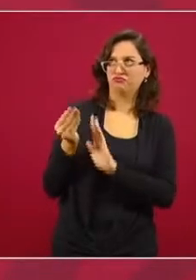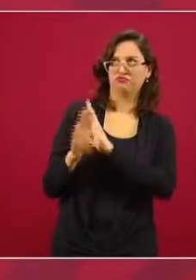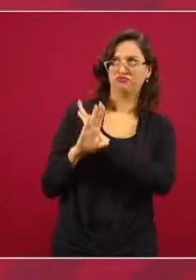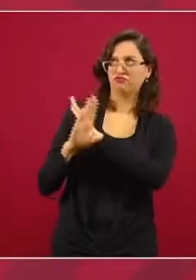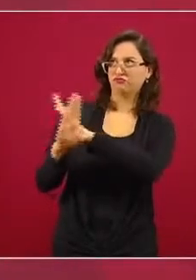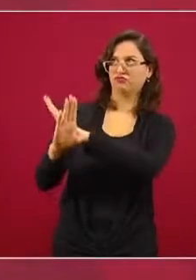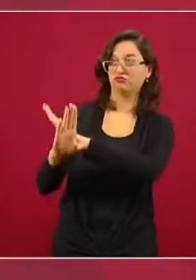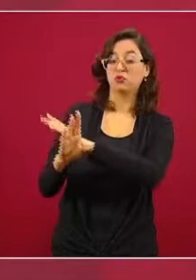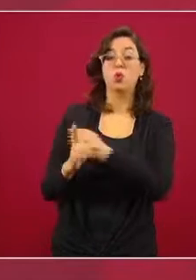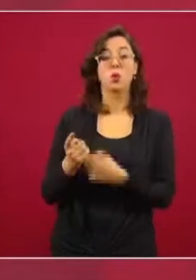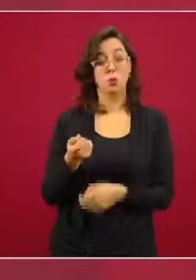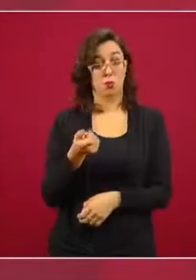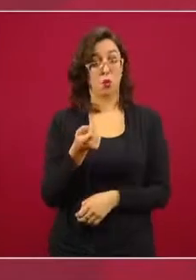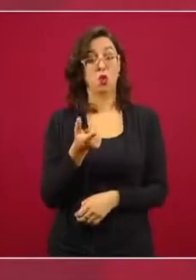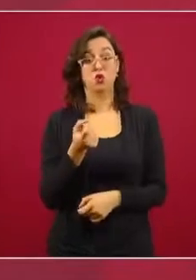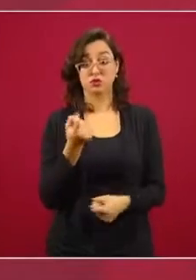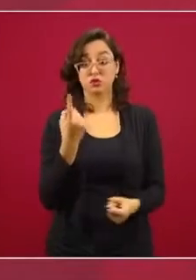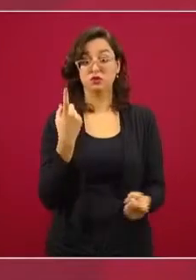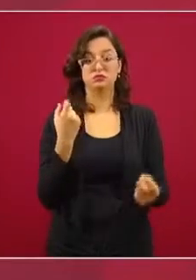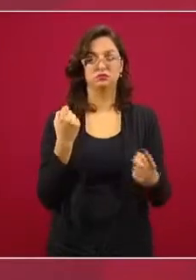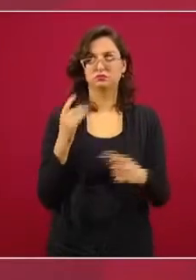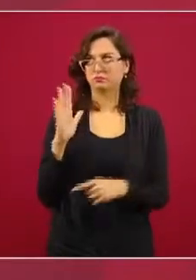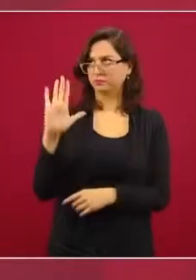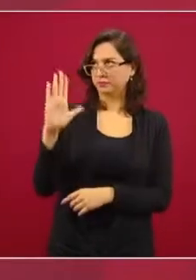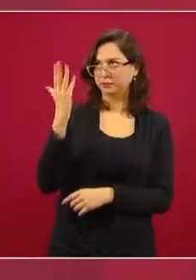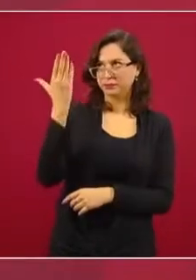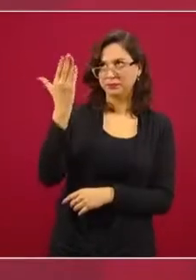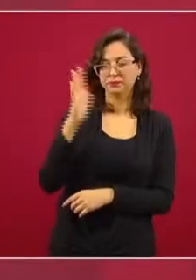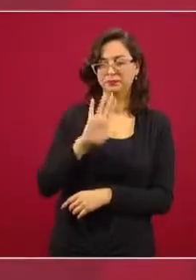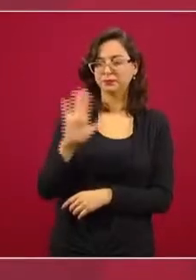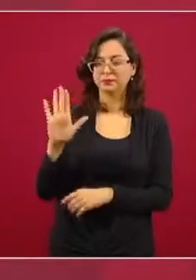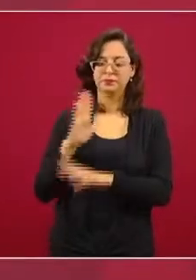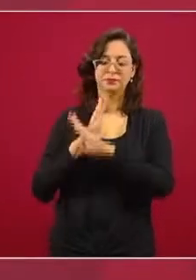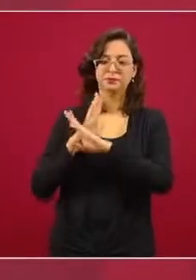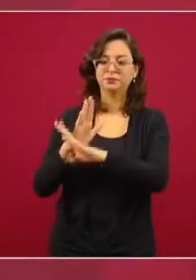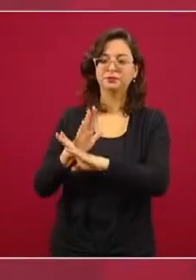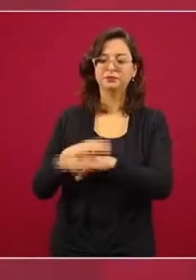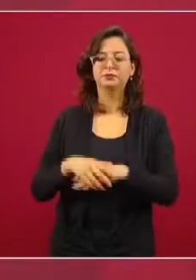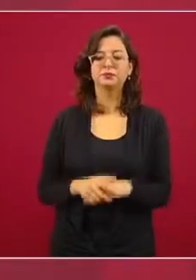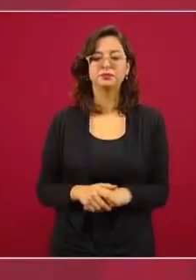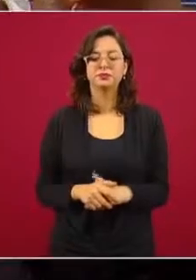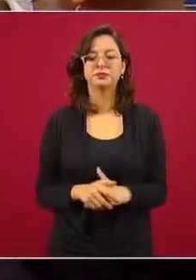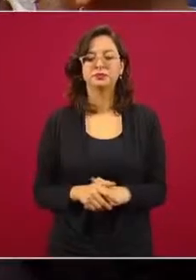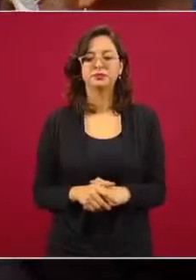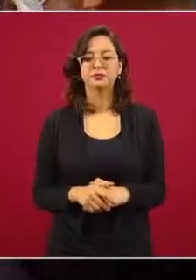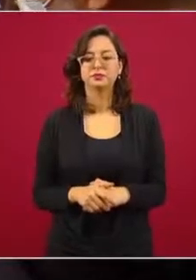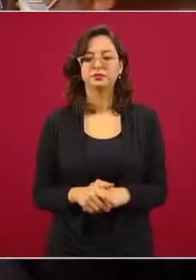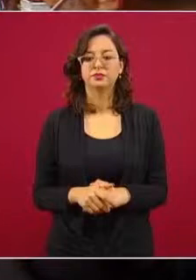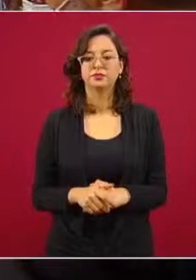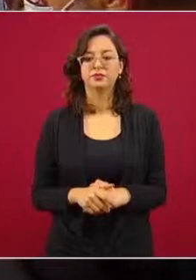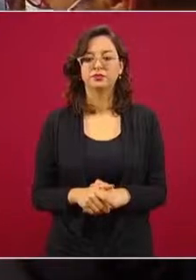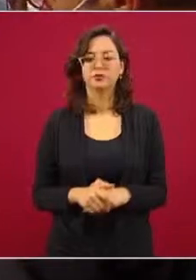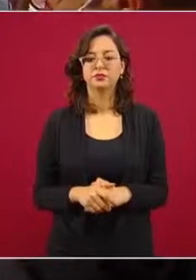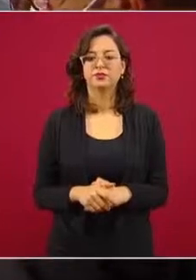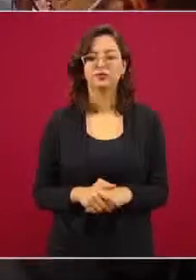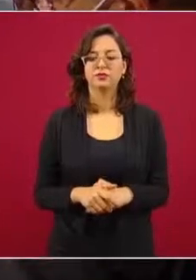muy pocos, pero no lo recibían, pero sí había periodistas que dormían. Y había uno